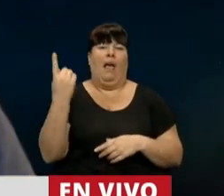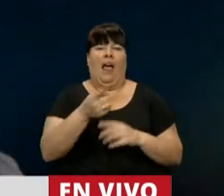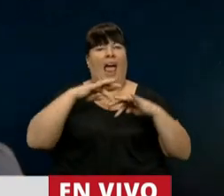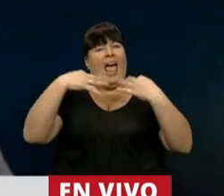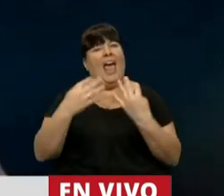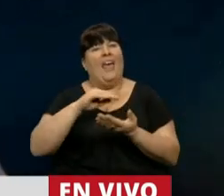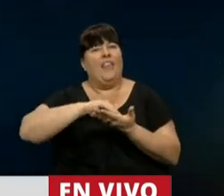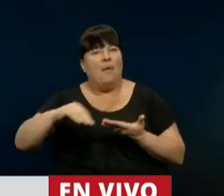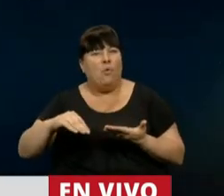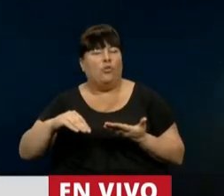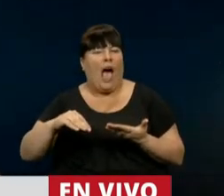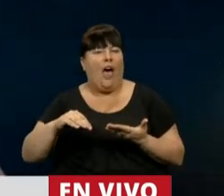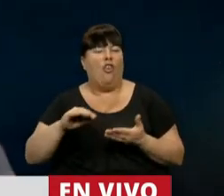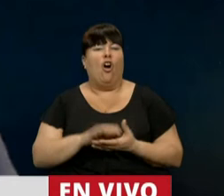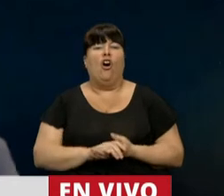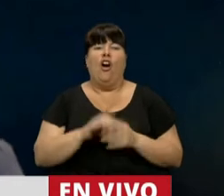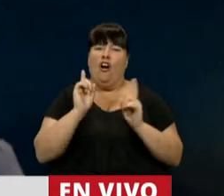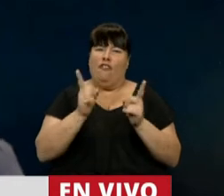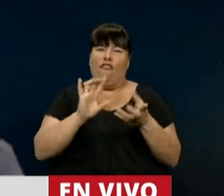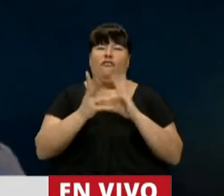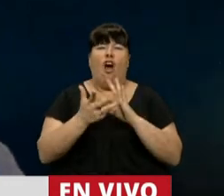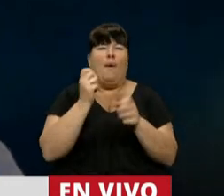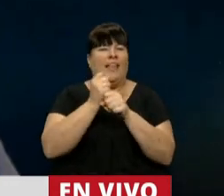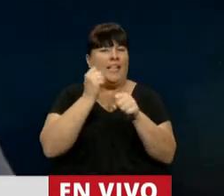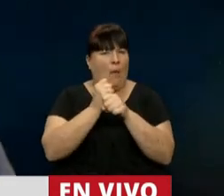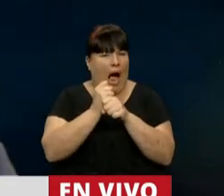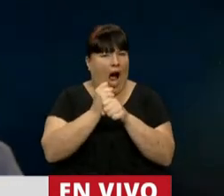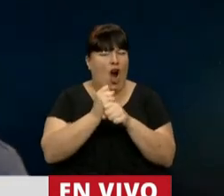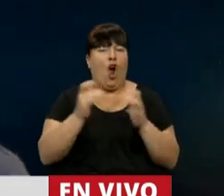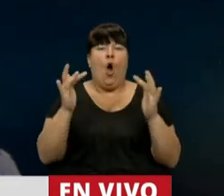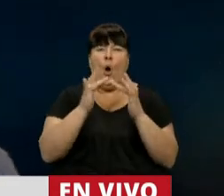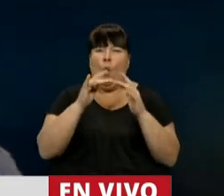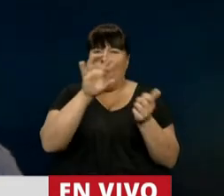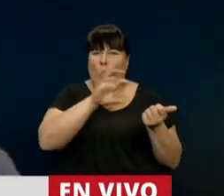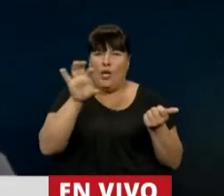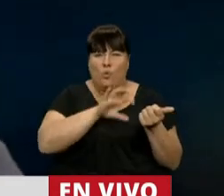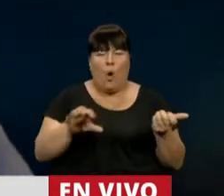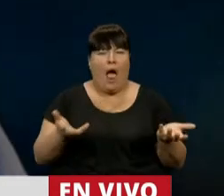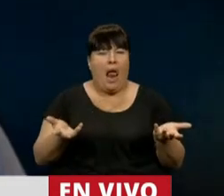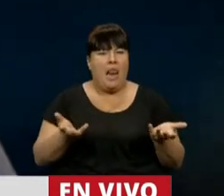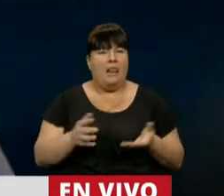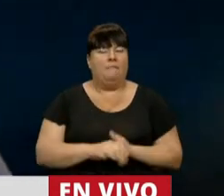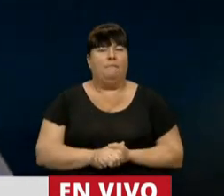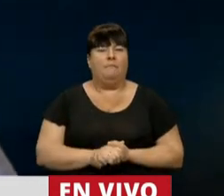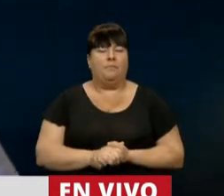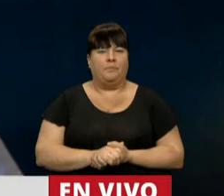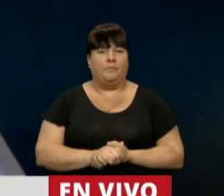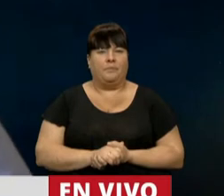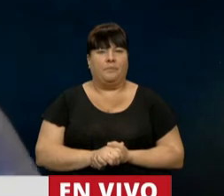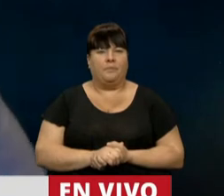Cámara de Diputados a mantener un sistema de funcionamiento virtual o telemático.